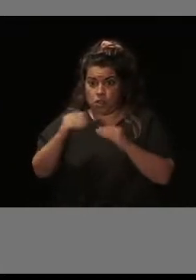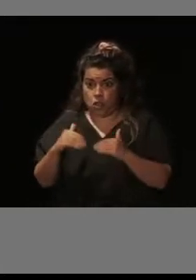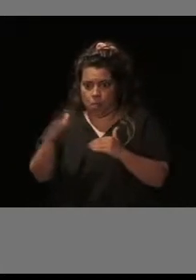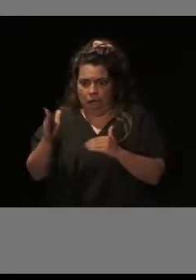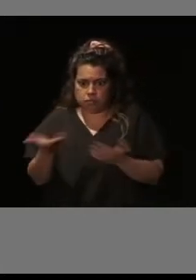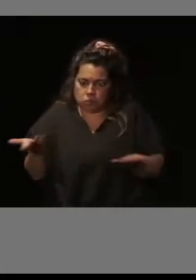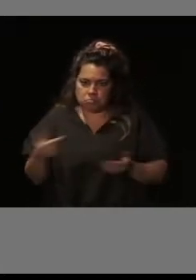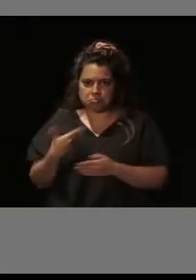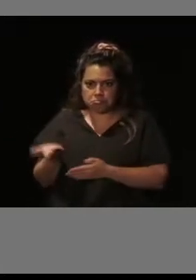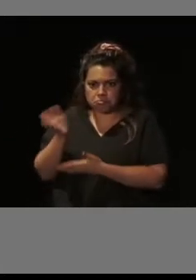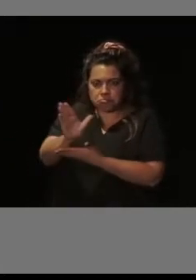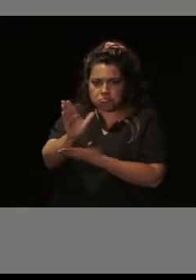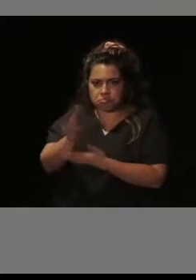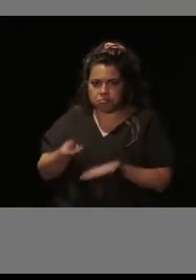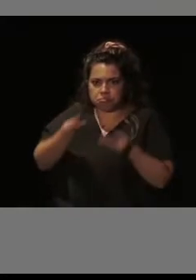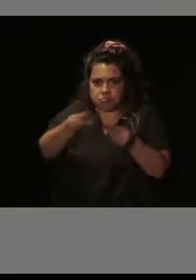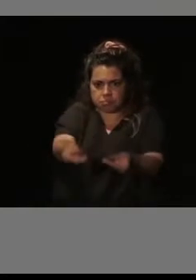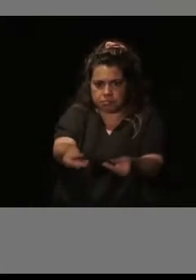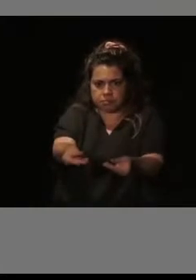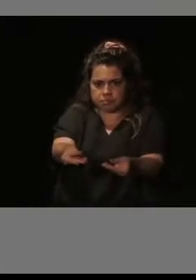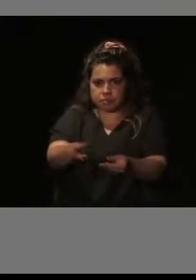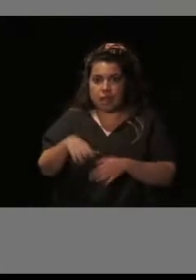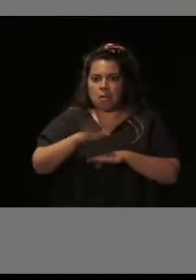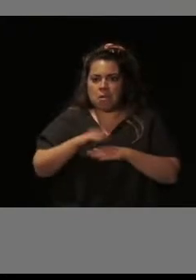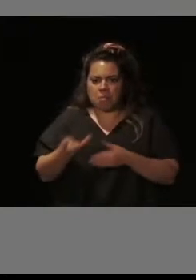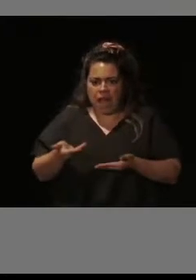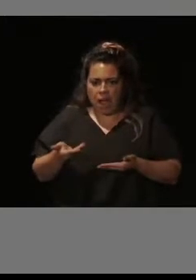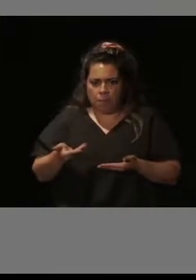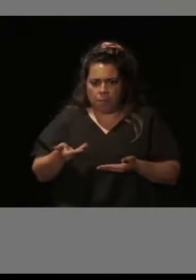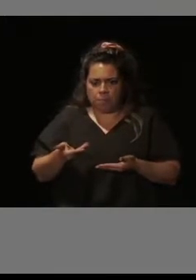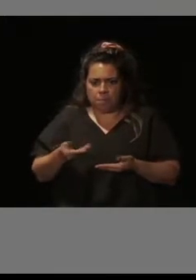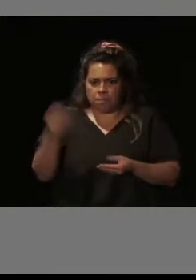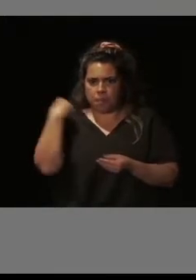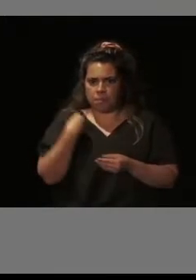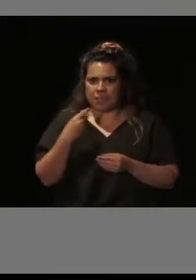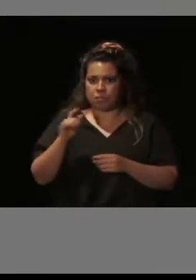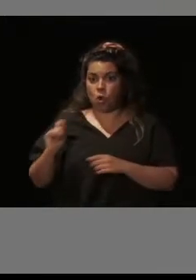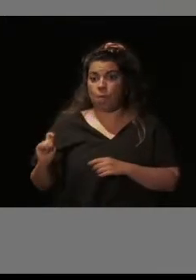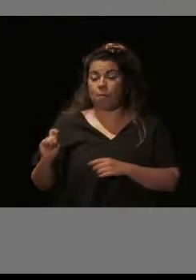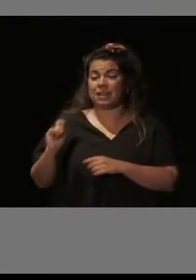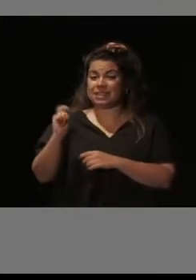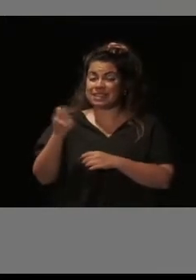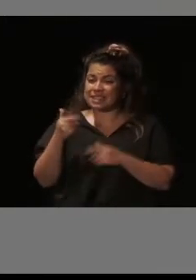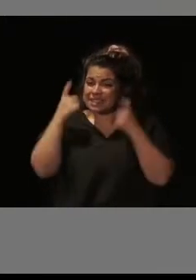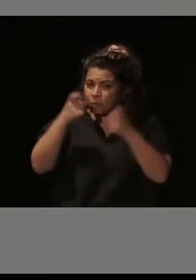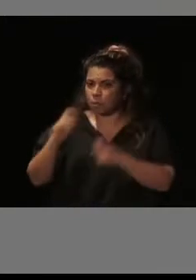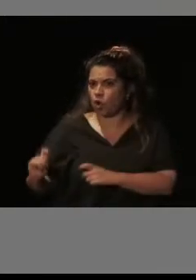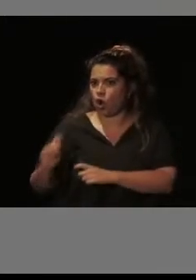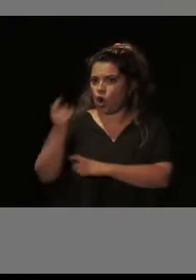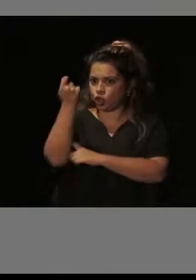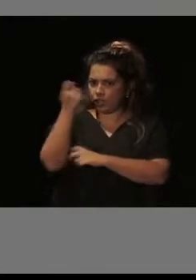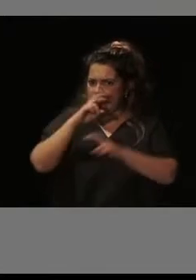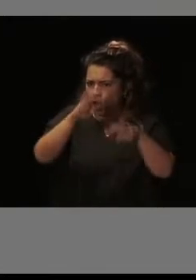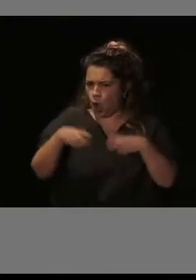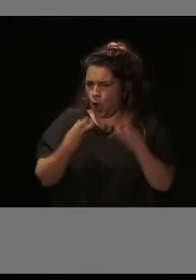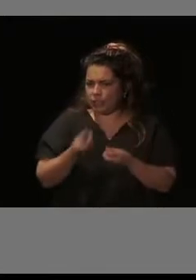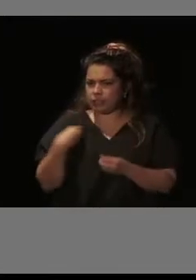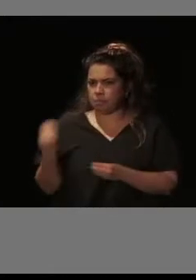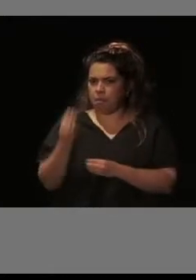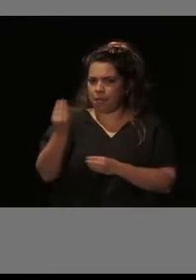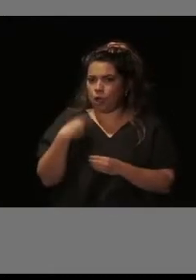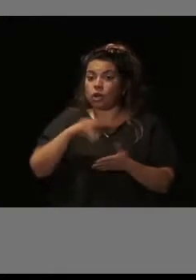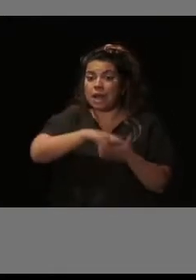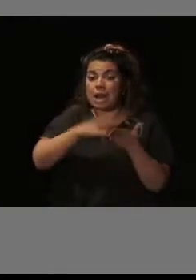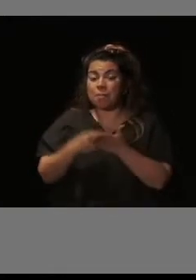pusimos encima de la mesa, un empujón más para conseguir hacer esas obras de mejora. Y además el plan establece que